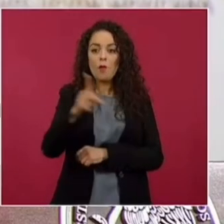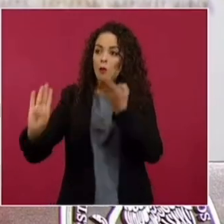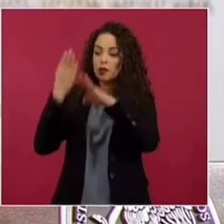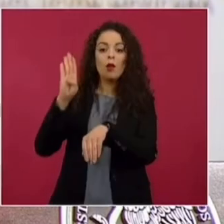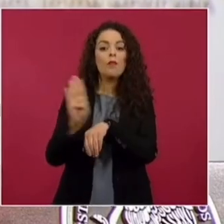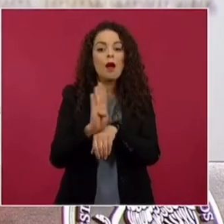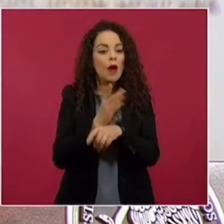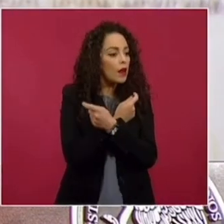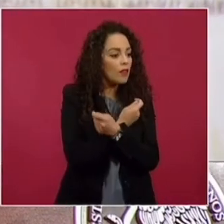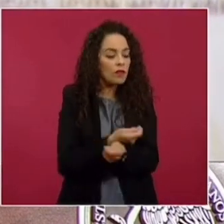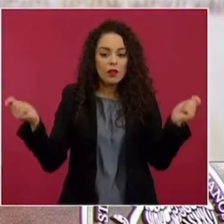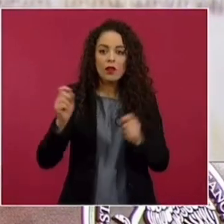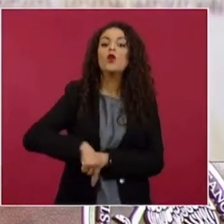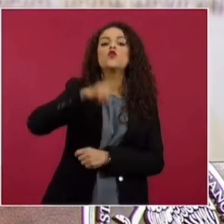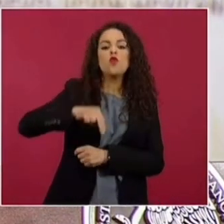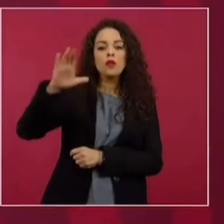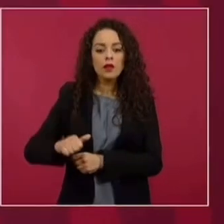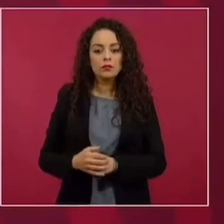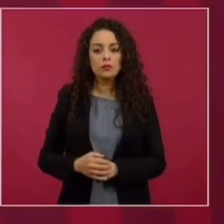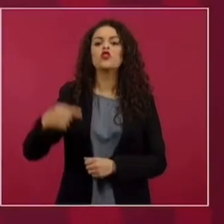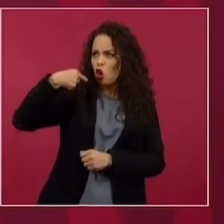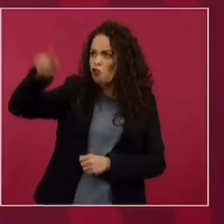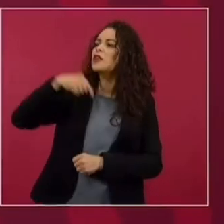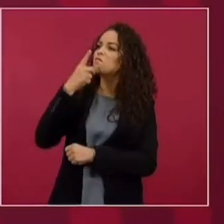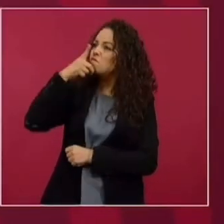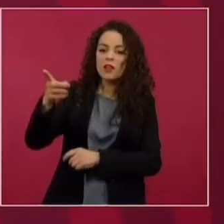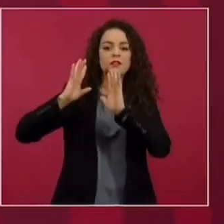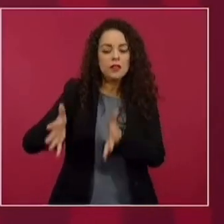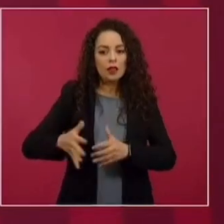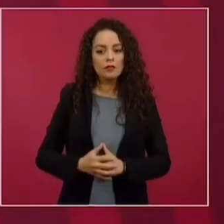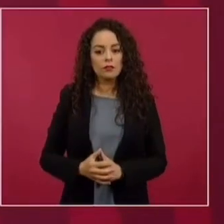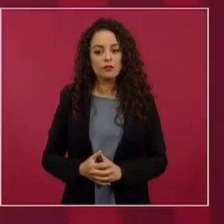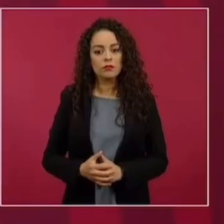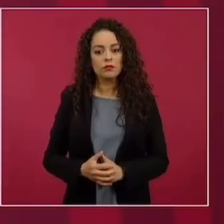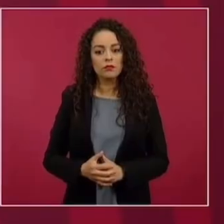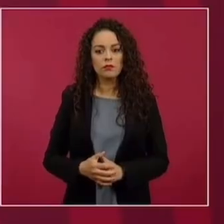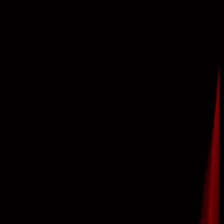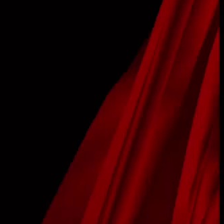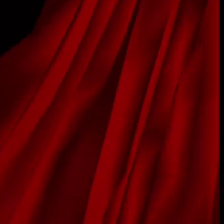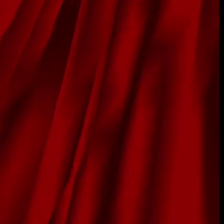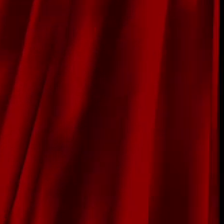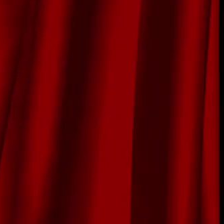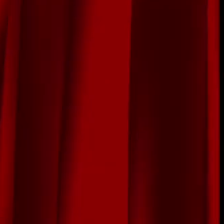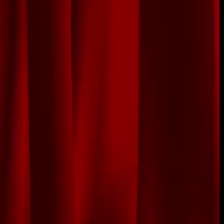del mundo. Y eso se los voy a decir con un planteamiento general.